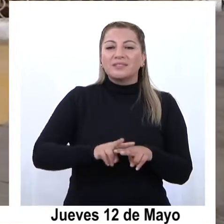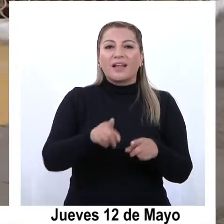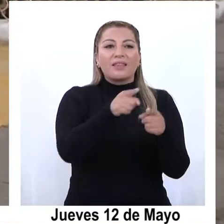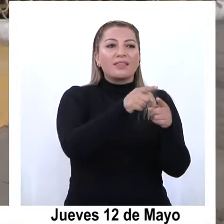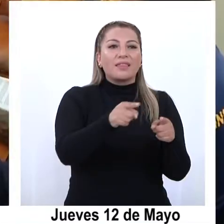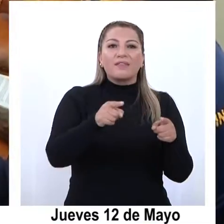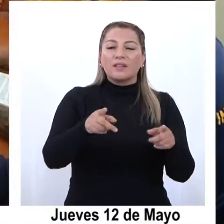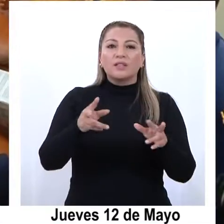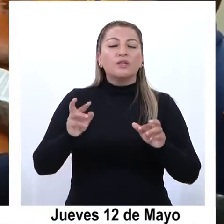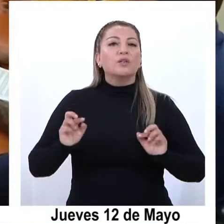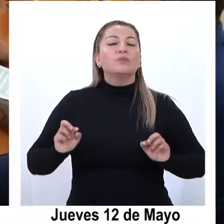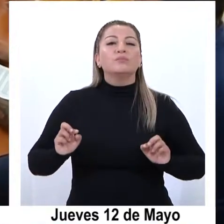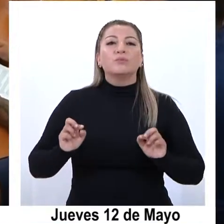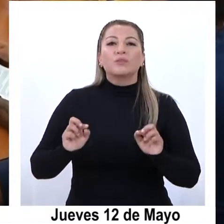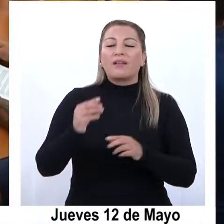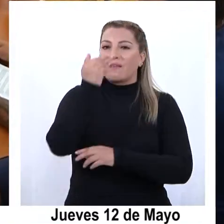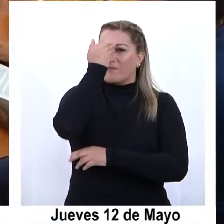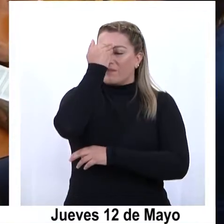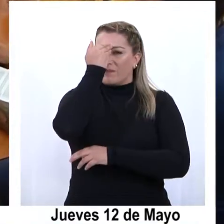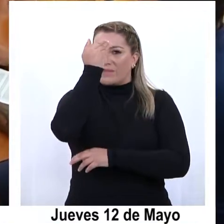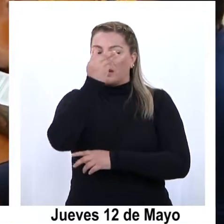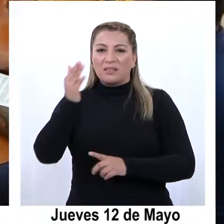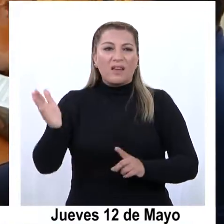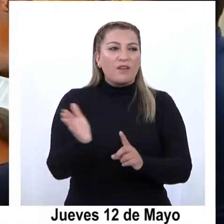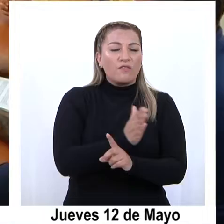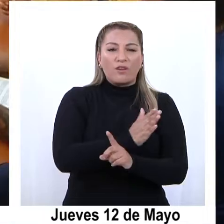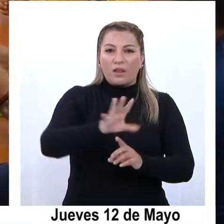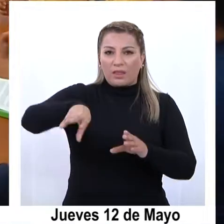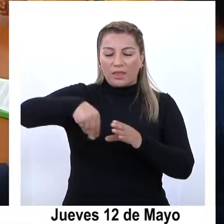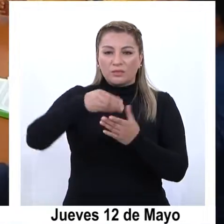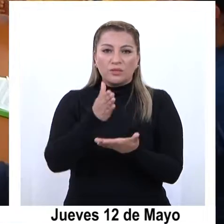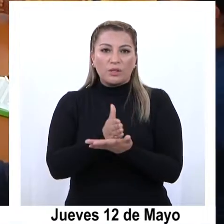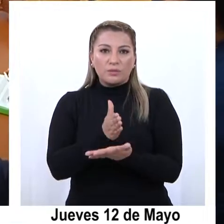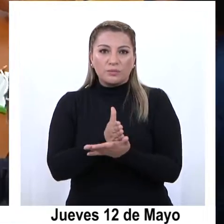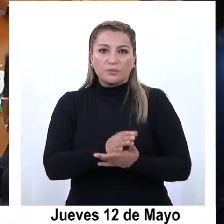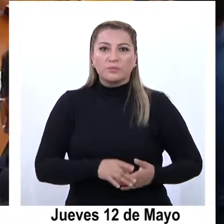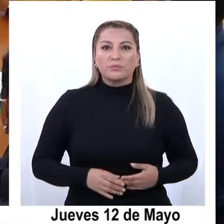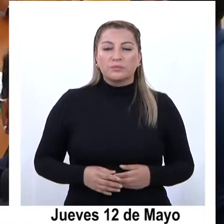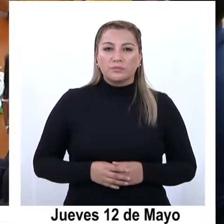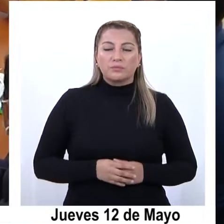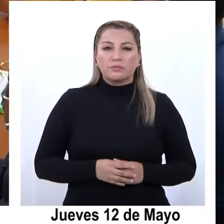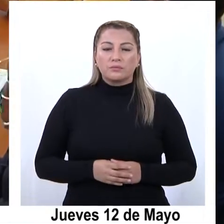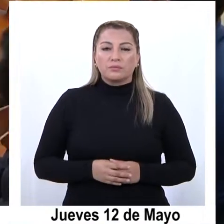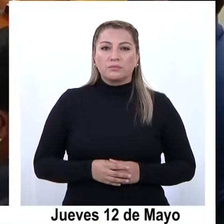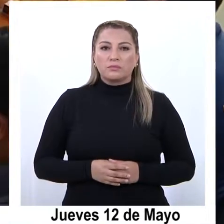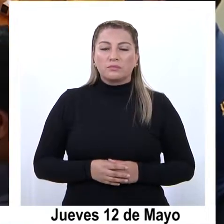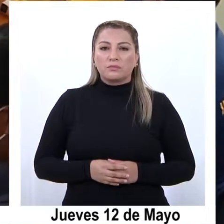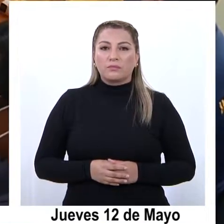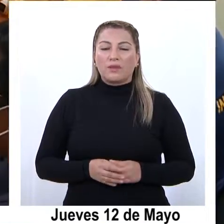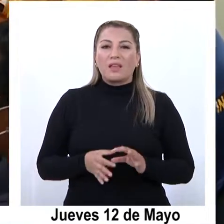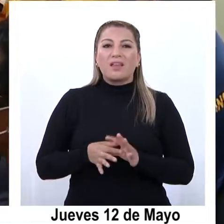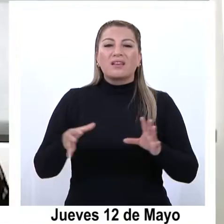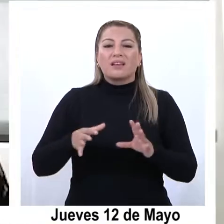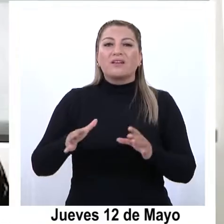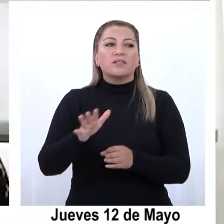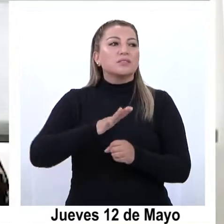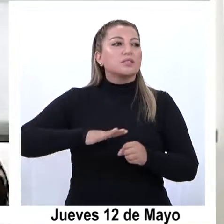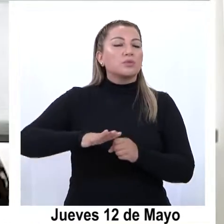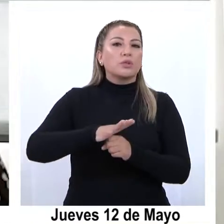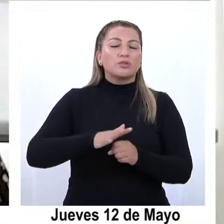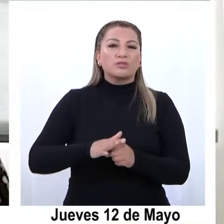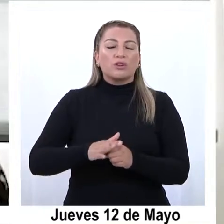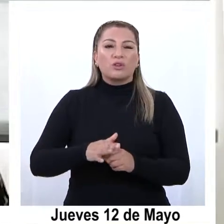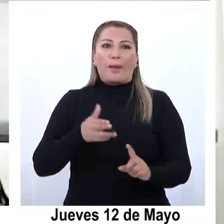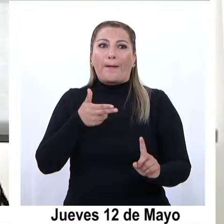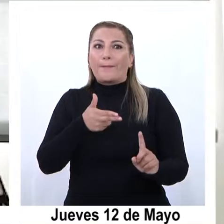distintas instancias para enfrentar a la violencia al interior de los colegios. A raíz de las graves situaciones de amenaza